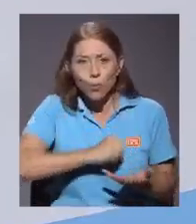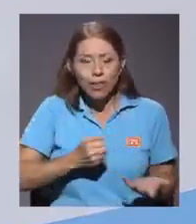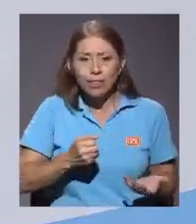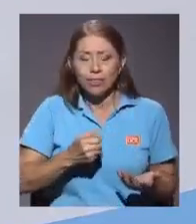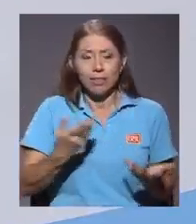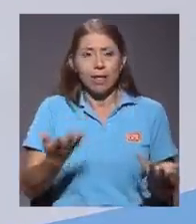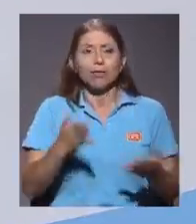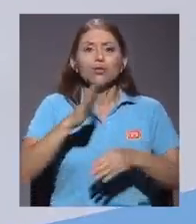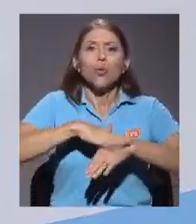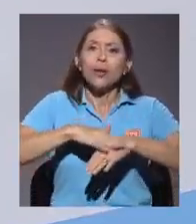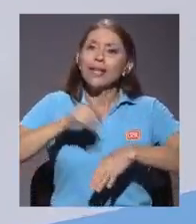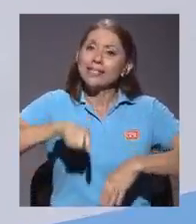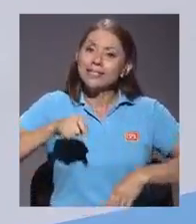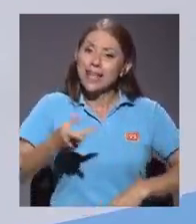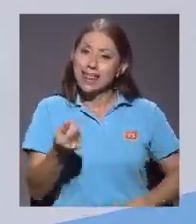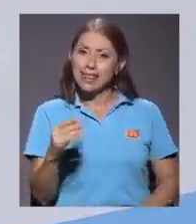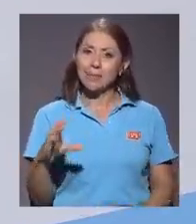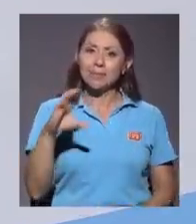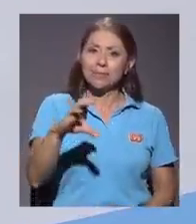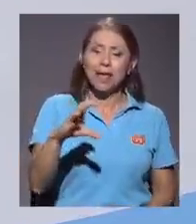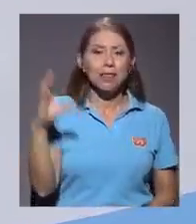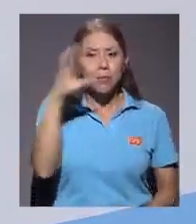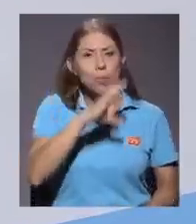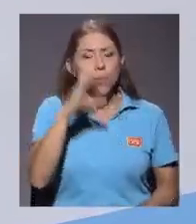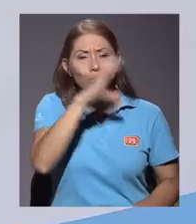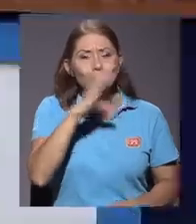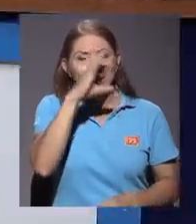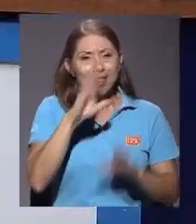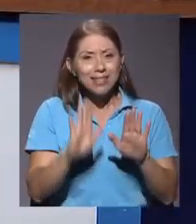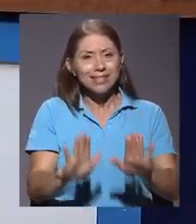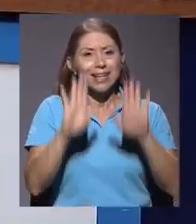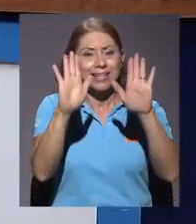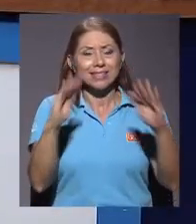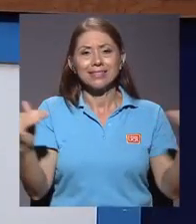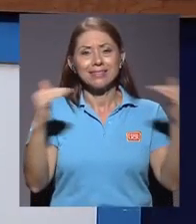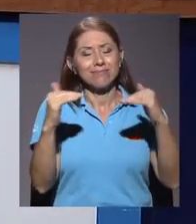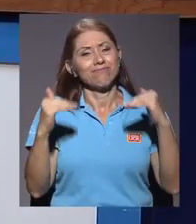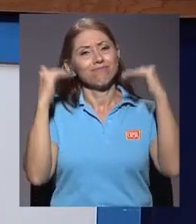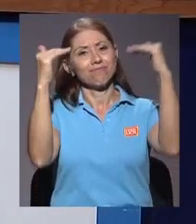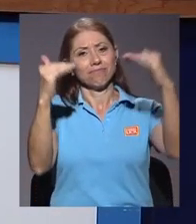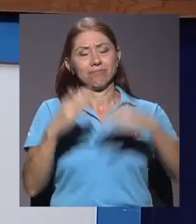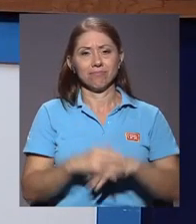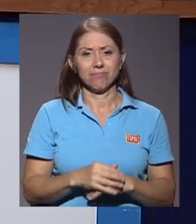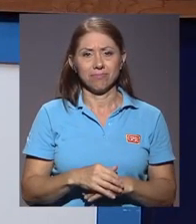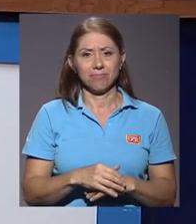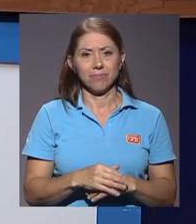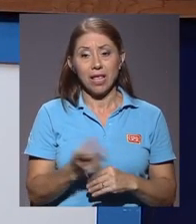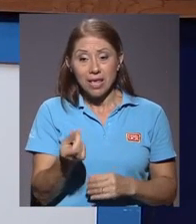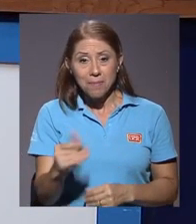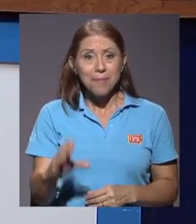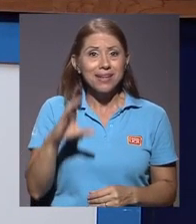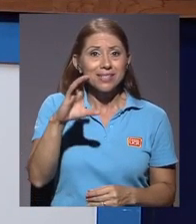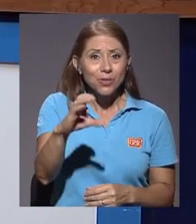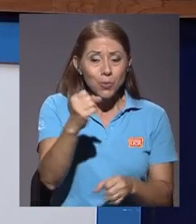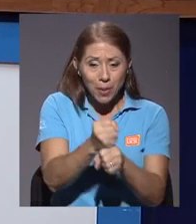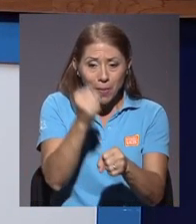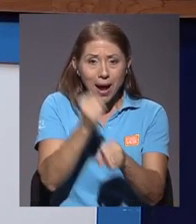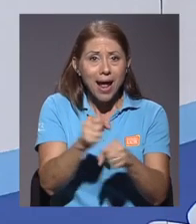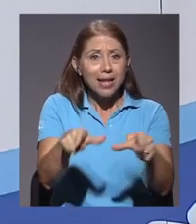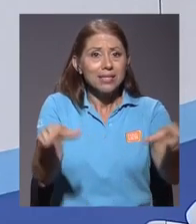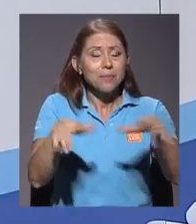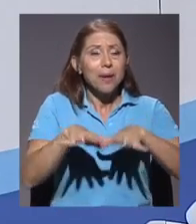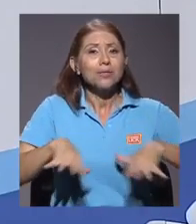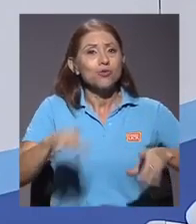también en la búsqueda de la excelencia en los niveles superiores. La inversión en espacios apropiados, hermosos